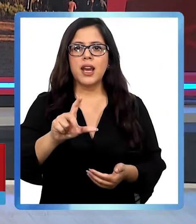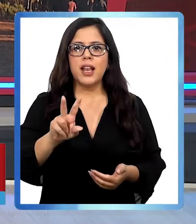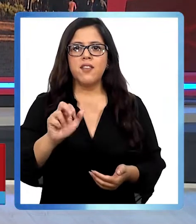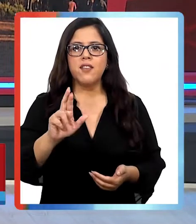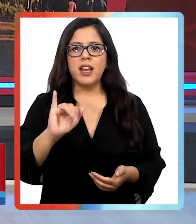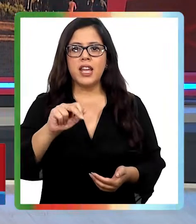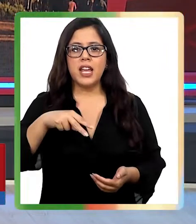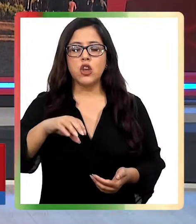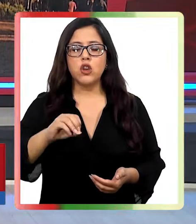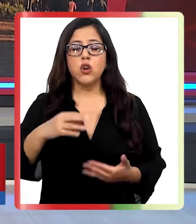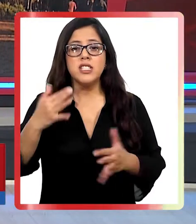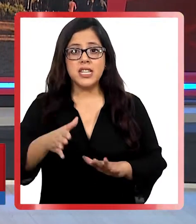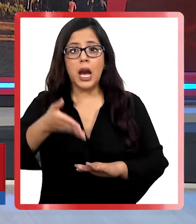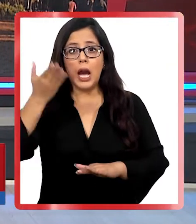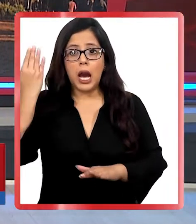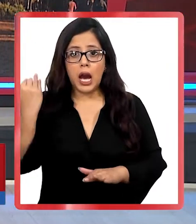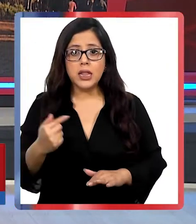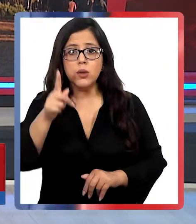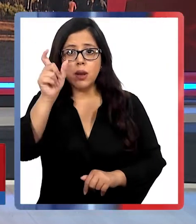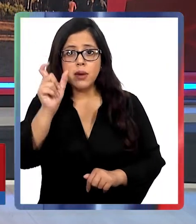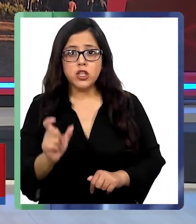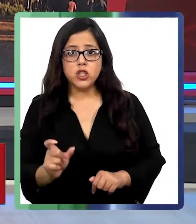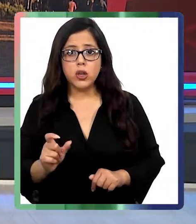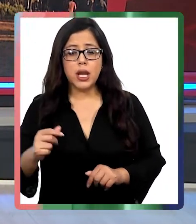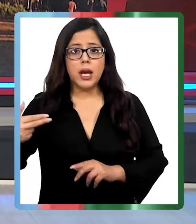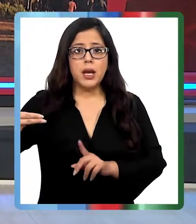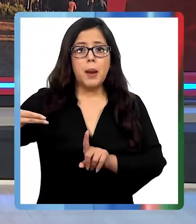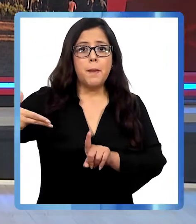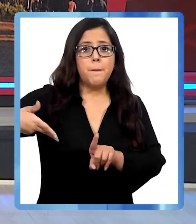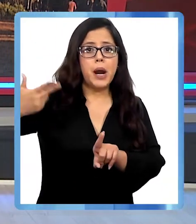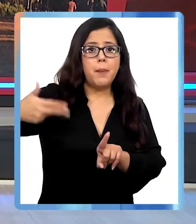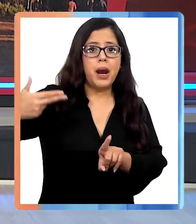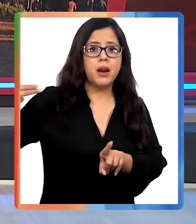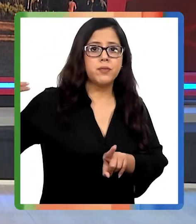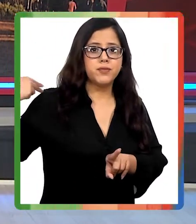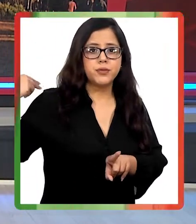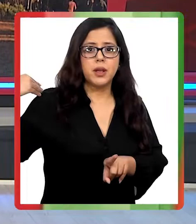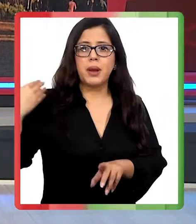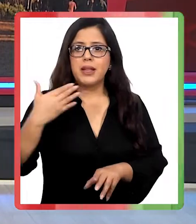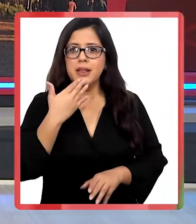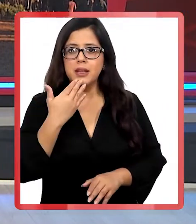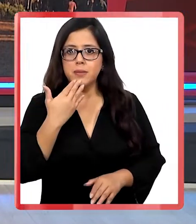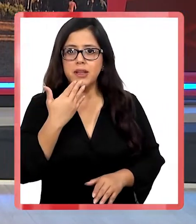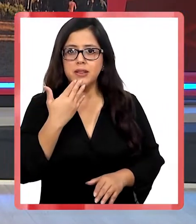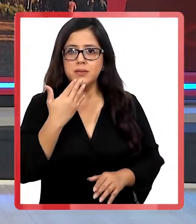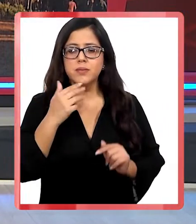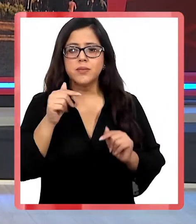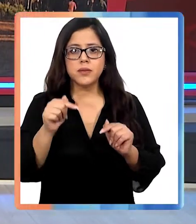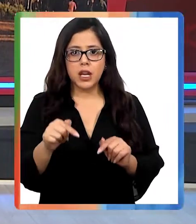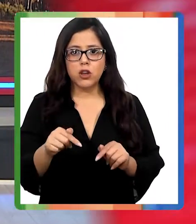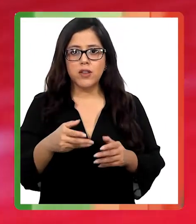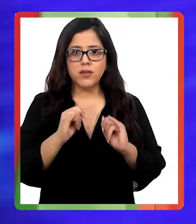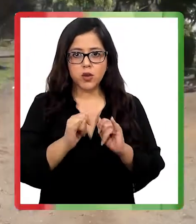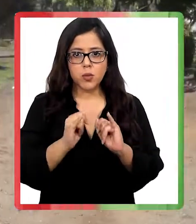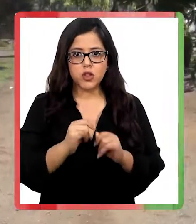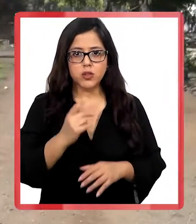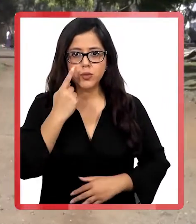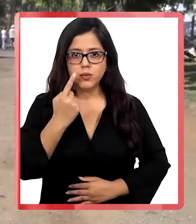incendiario en que un trabajador agrícola fue baleado en la espalda con un arma de fuego. La nota es de Universidad Autónoma Televisión.